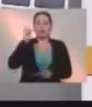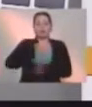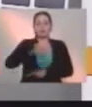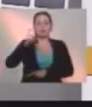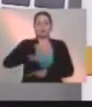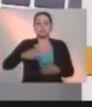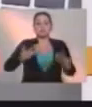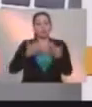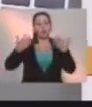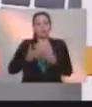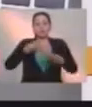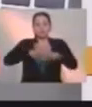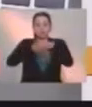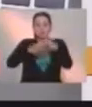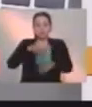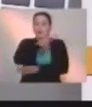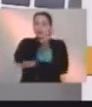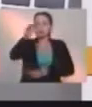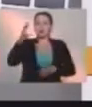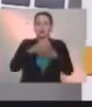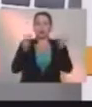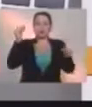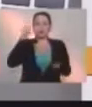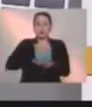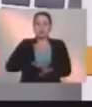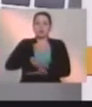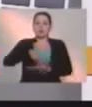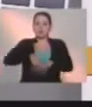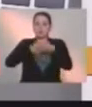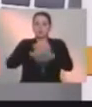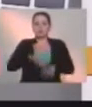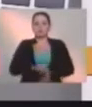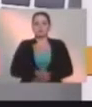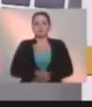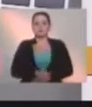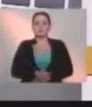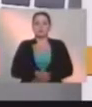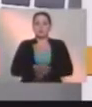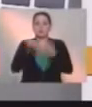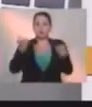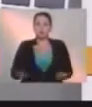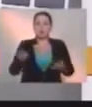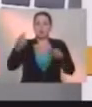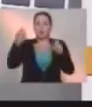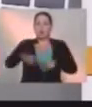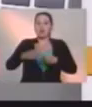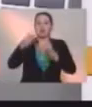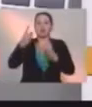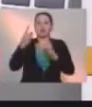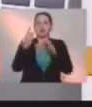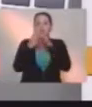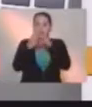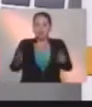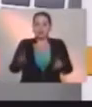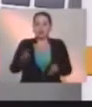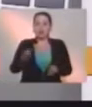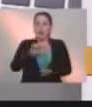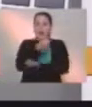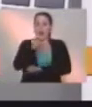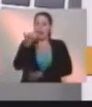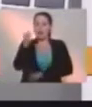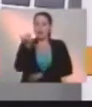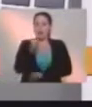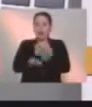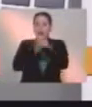convocatoria sigue firme para todos los que apostamos a la democracia para que este viernes, primero de mayo, a las 10 de la mañana,